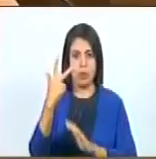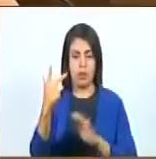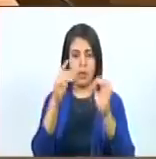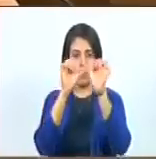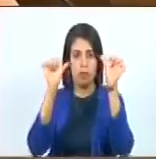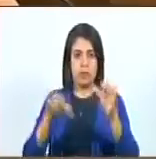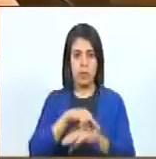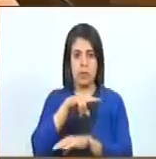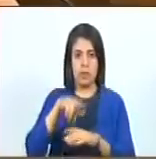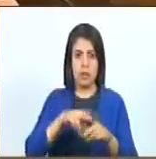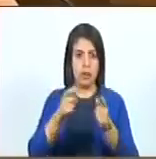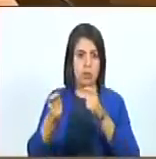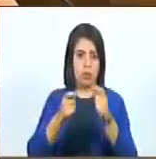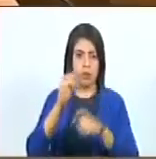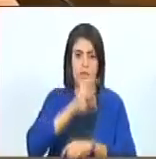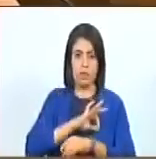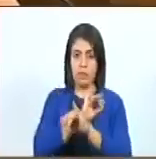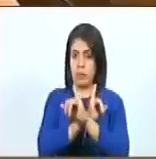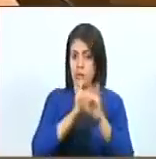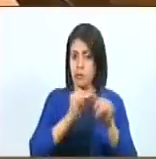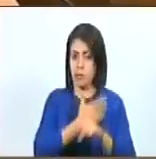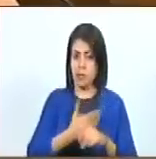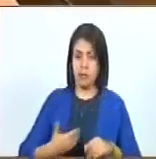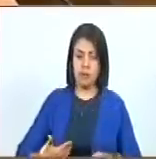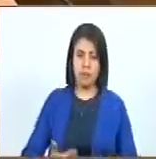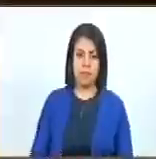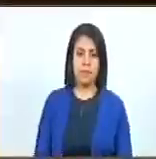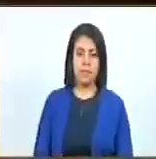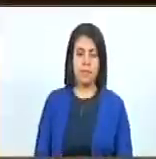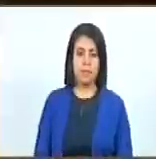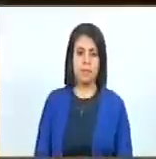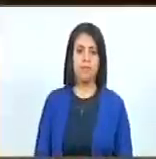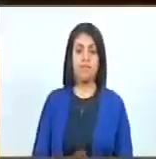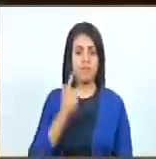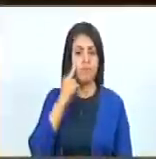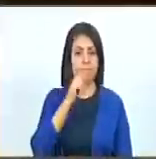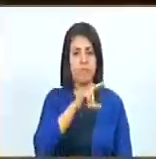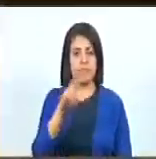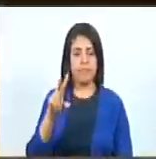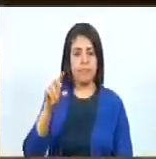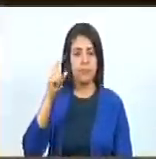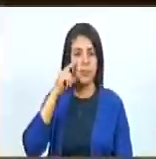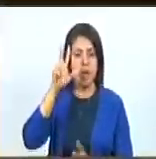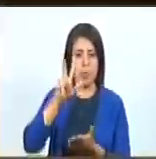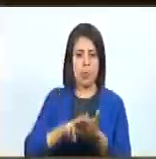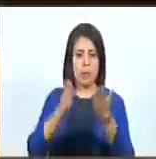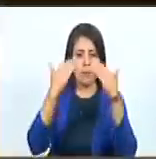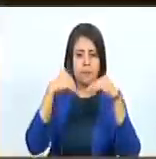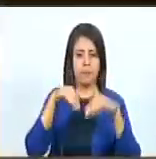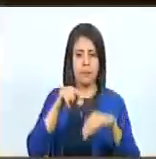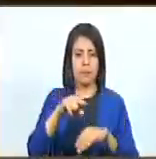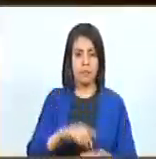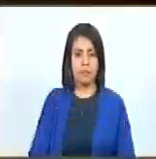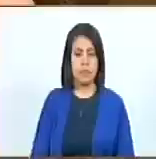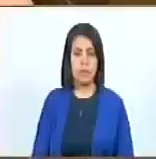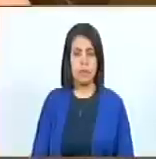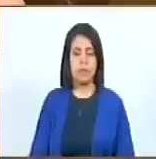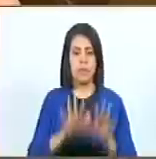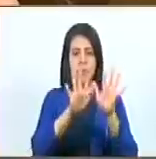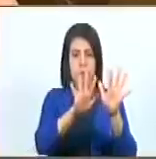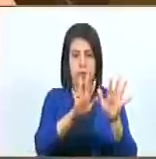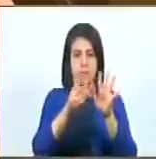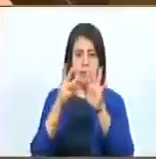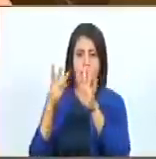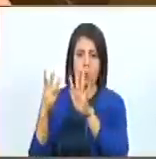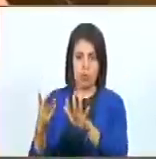Sistema Nacional de Contraloría Social. Estado Siano presidente. En consideración el acápite. Aprobado. Siguiente. Décimo